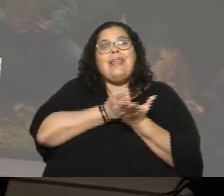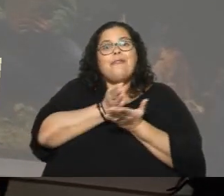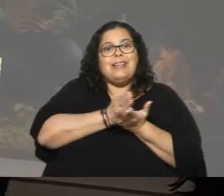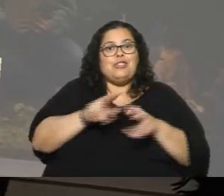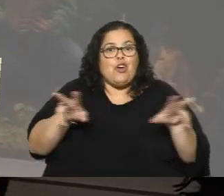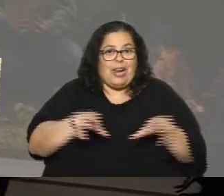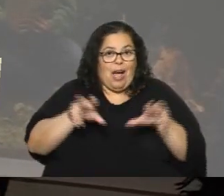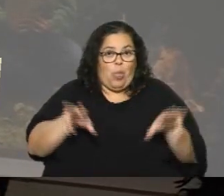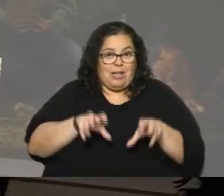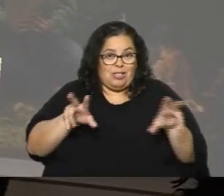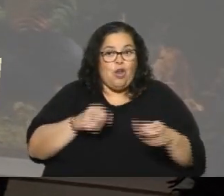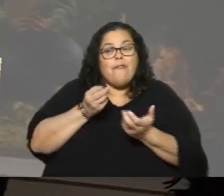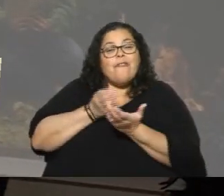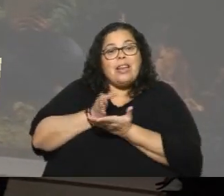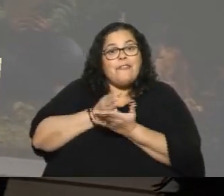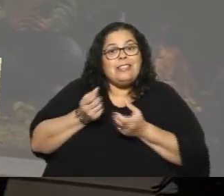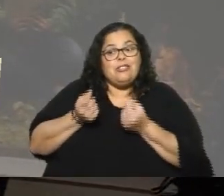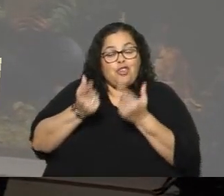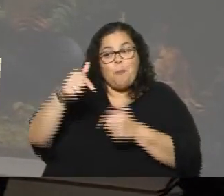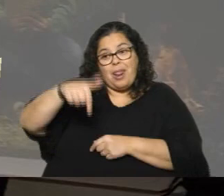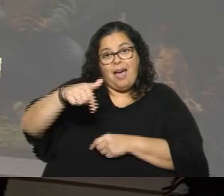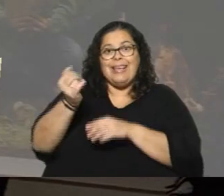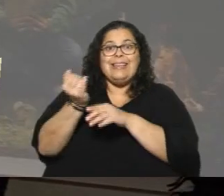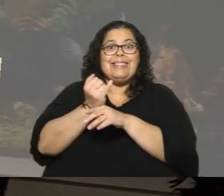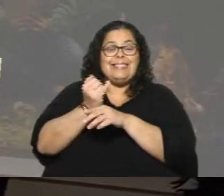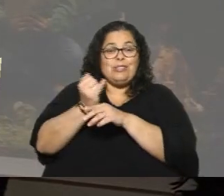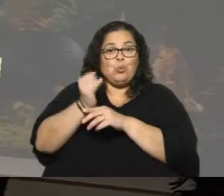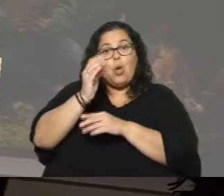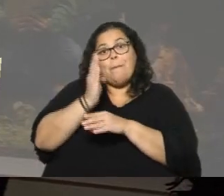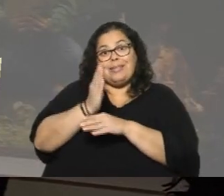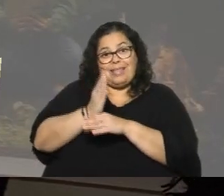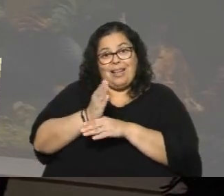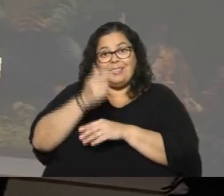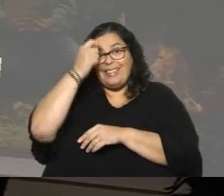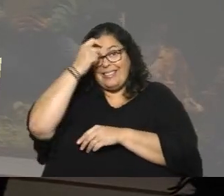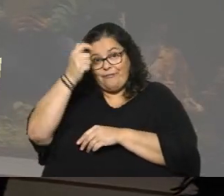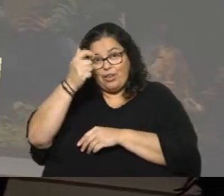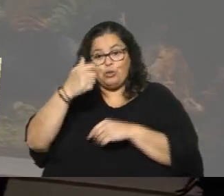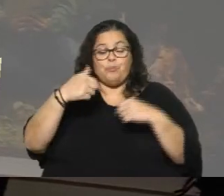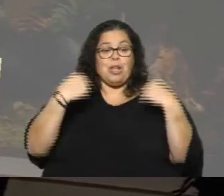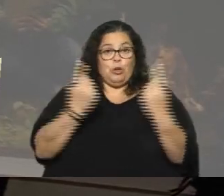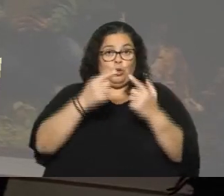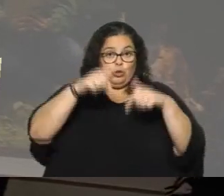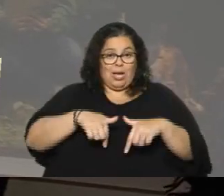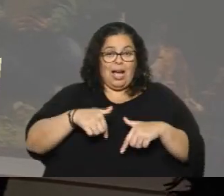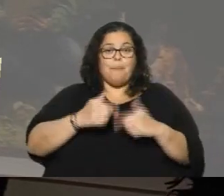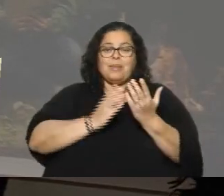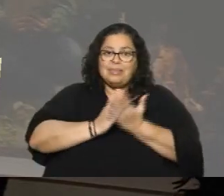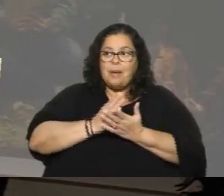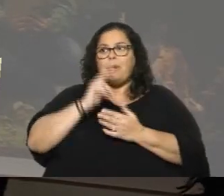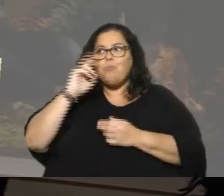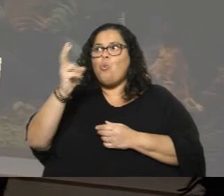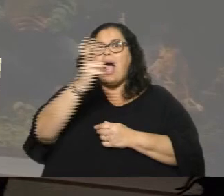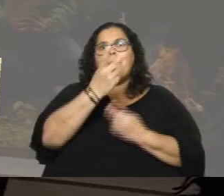del Instituto Paster de Montevideo. Como sabrán, o si no saben, les comento un poco, nosotros estamos siendo muy proactivos en buscar fondos de